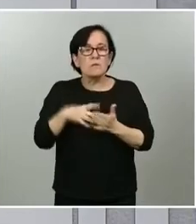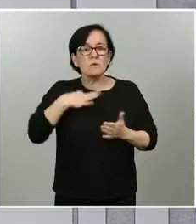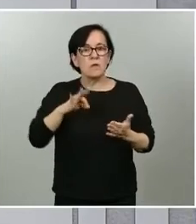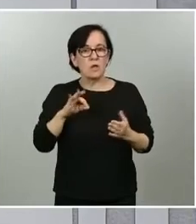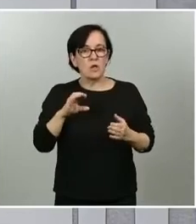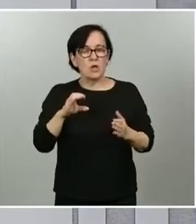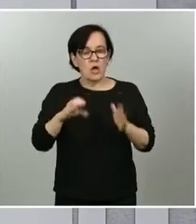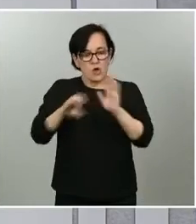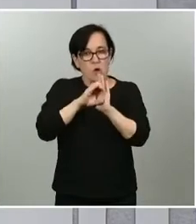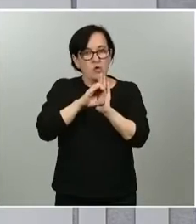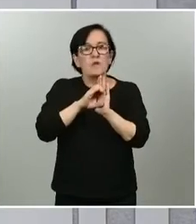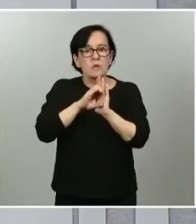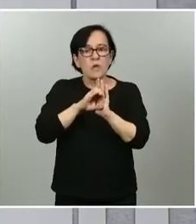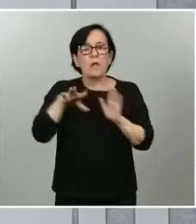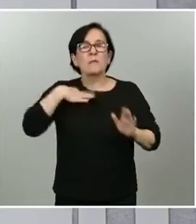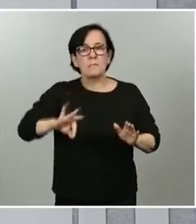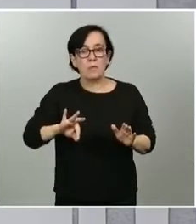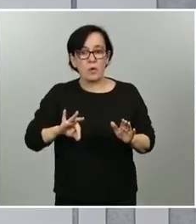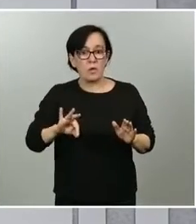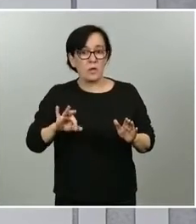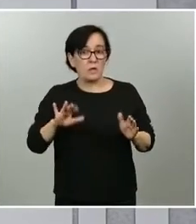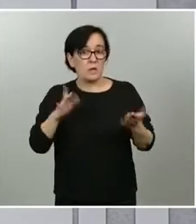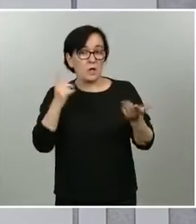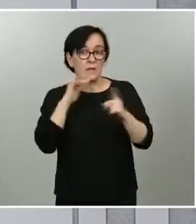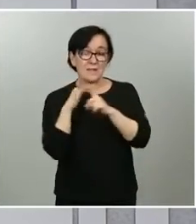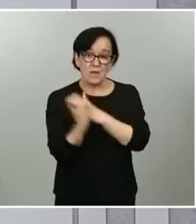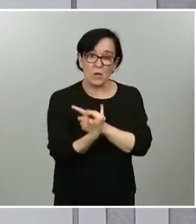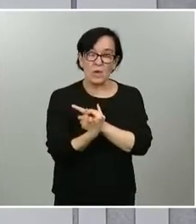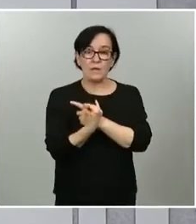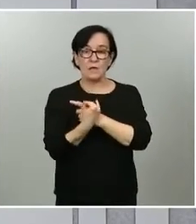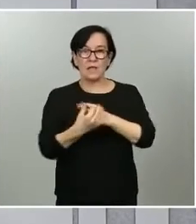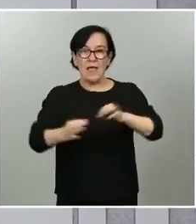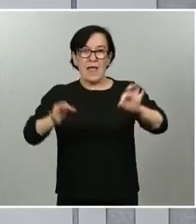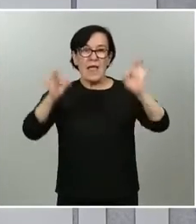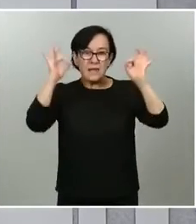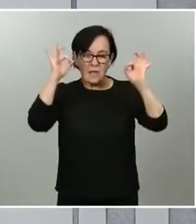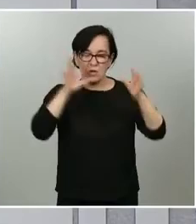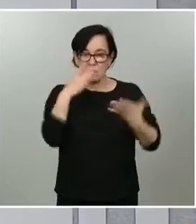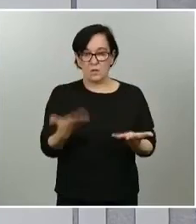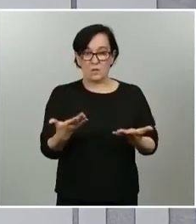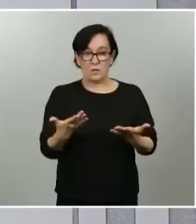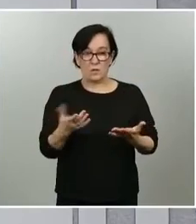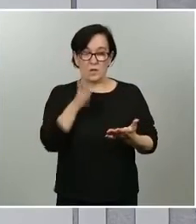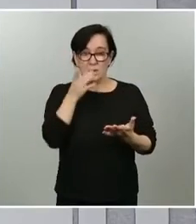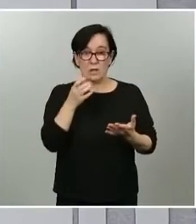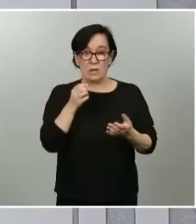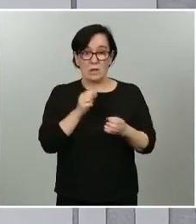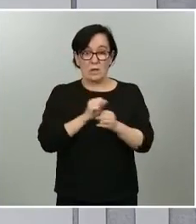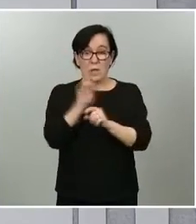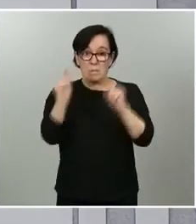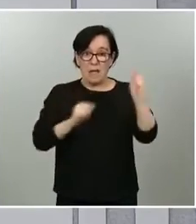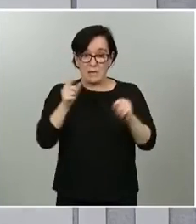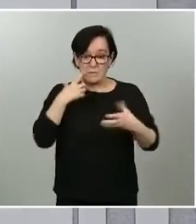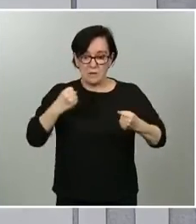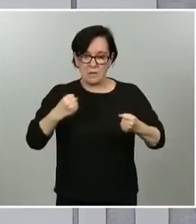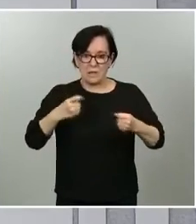para el que se pueda en un momento en una situación extraordinaria como en este caso ocurre con la pandemia sanitaria restringir